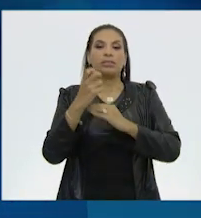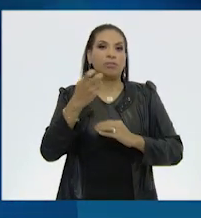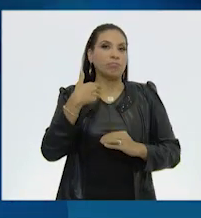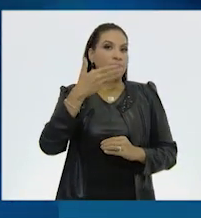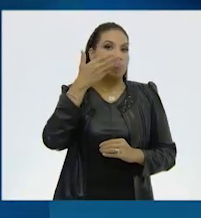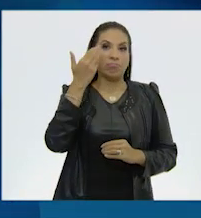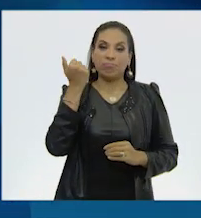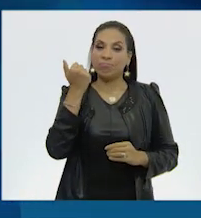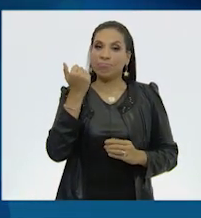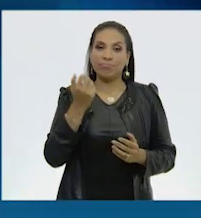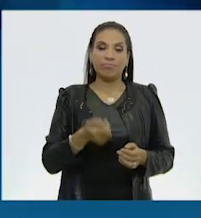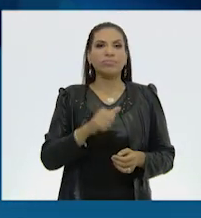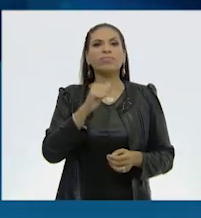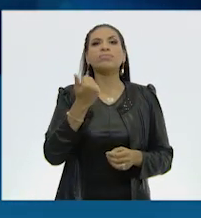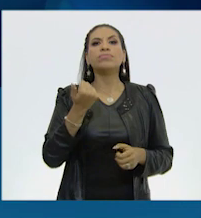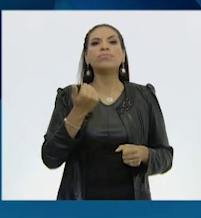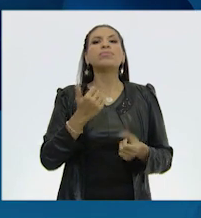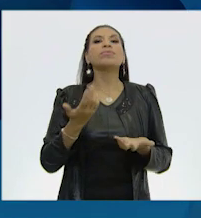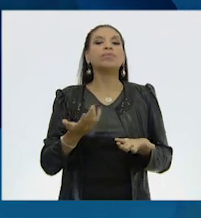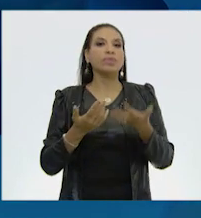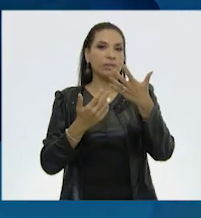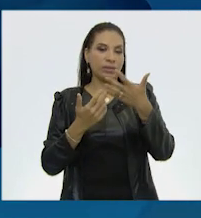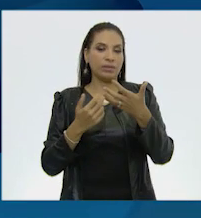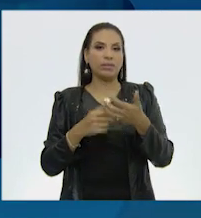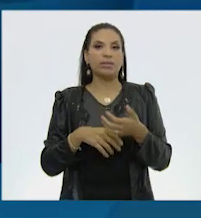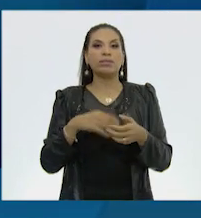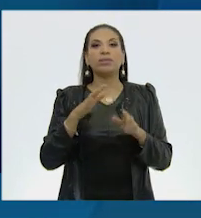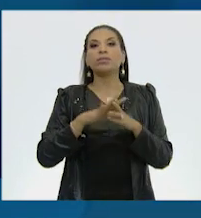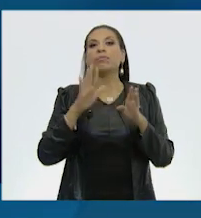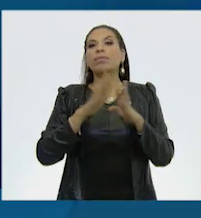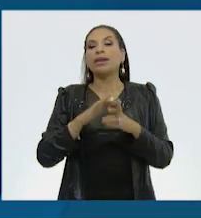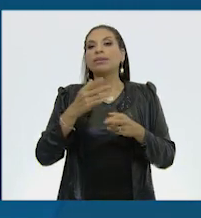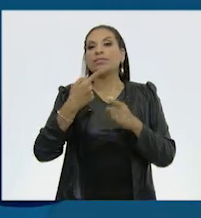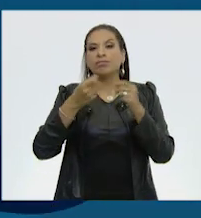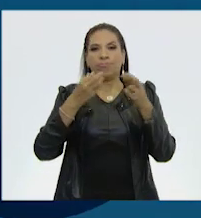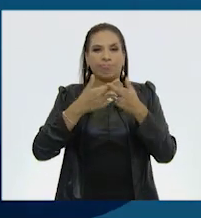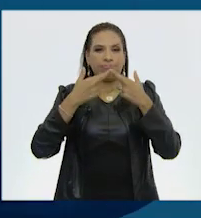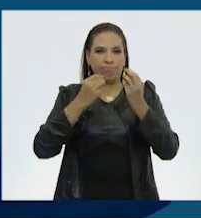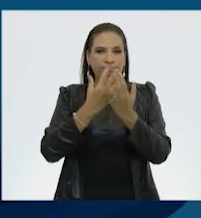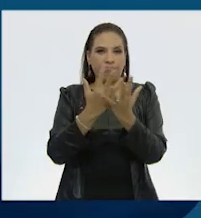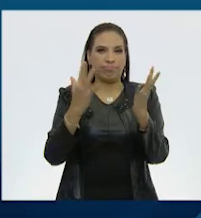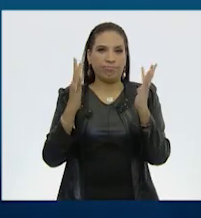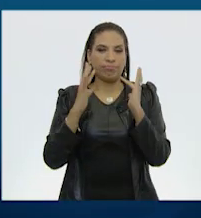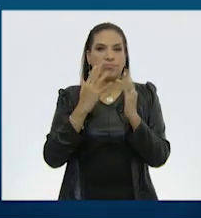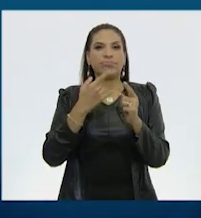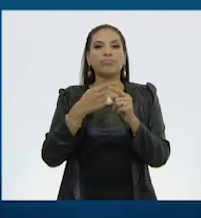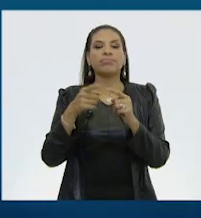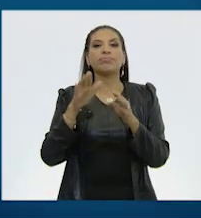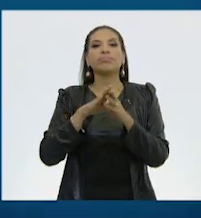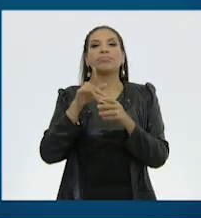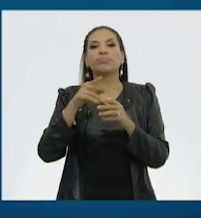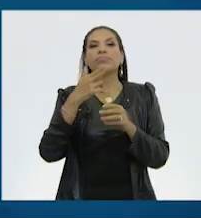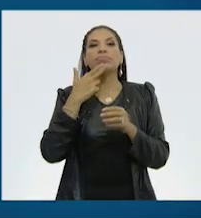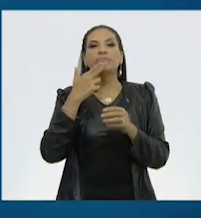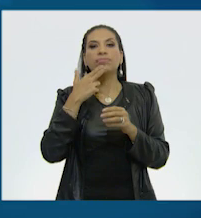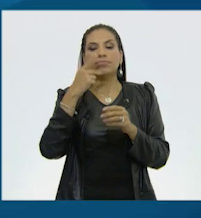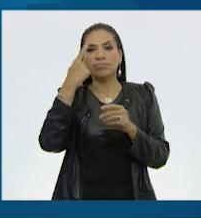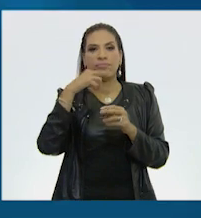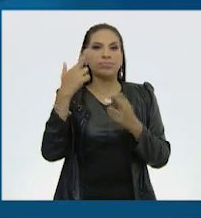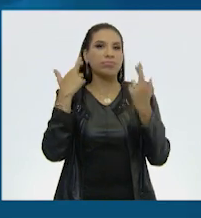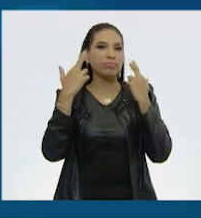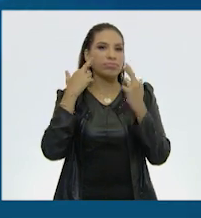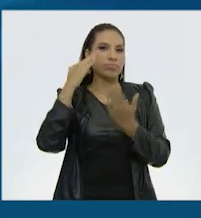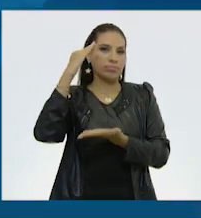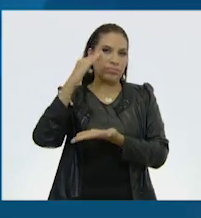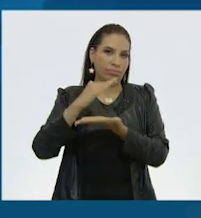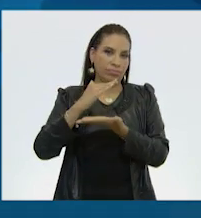no lo sabía. ¿Uno adicional? ¿Cinco? Sí. En grandes masas funcionan como amortiguadores de ruido.